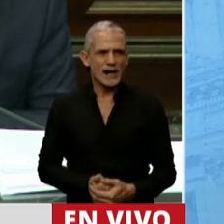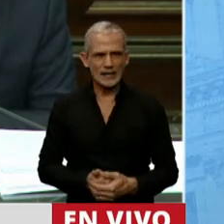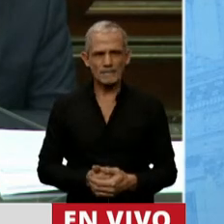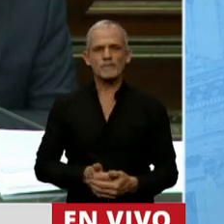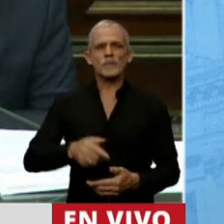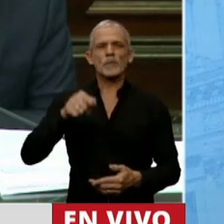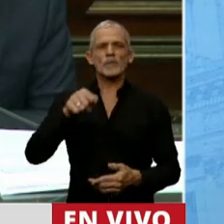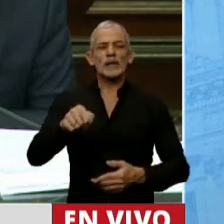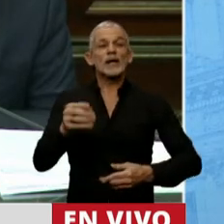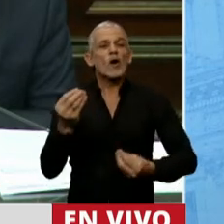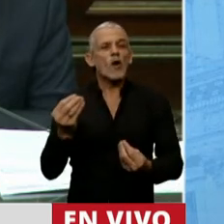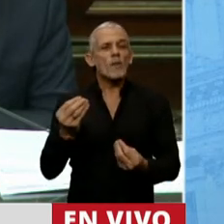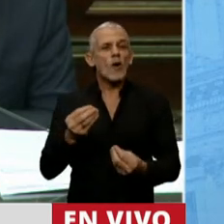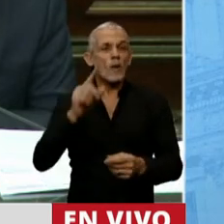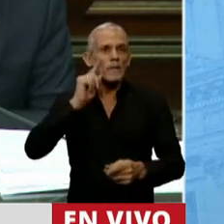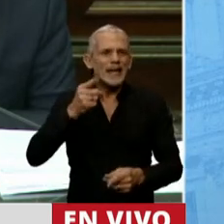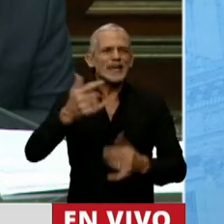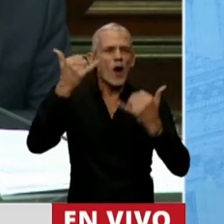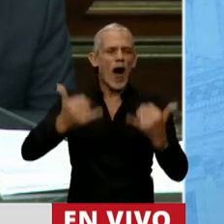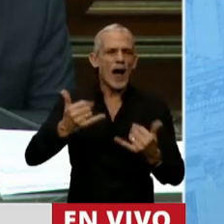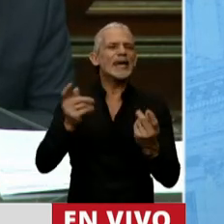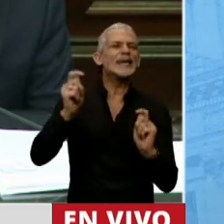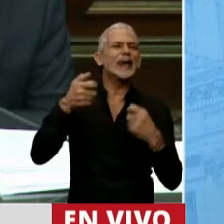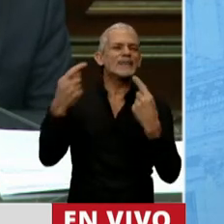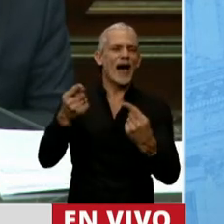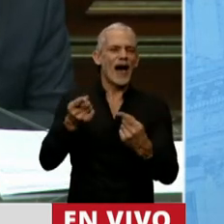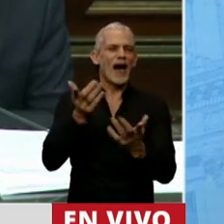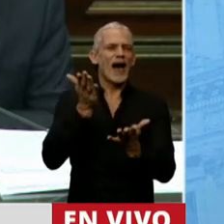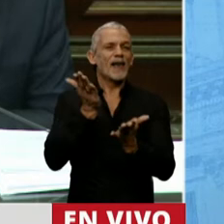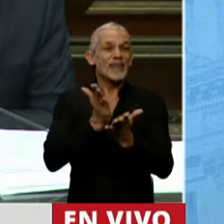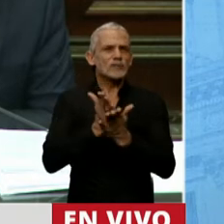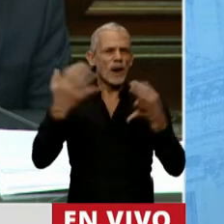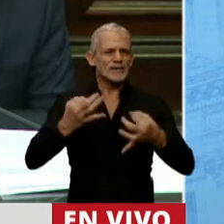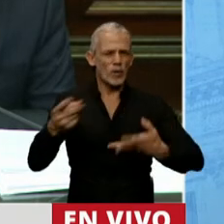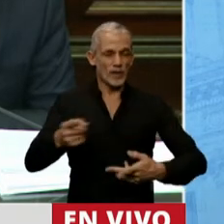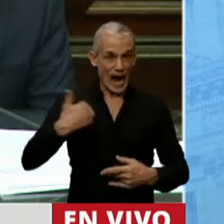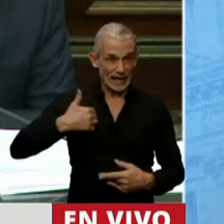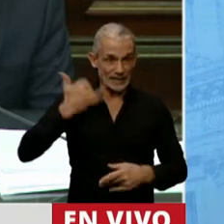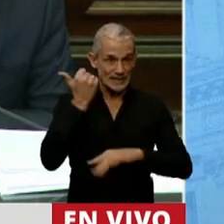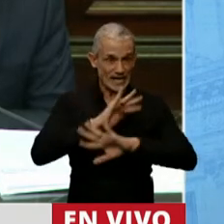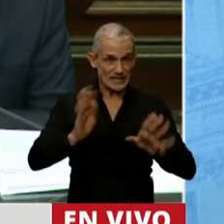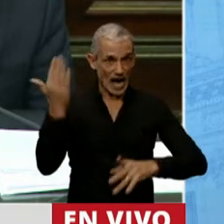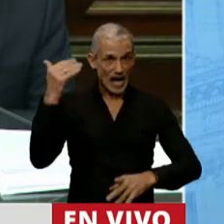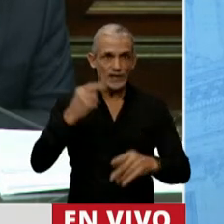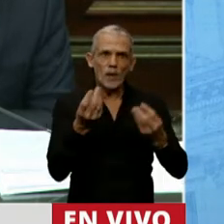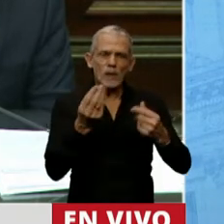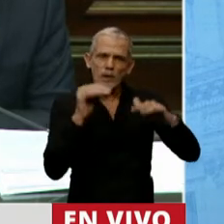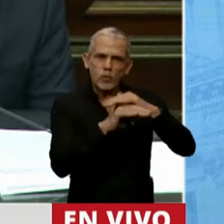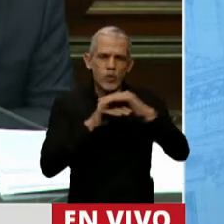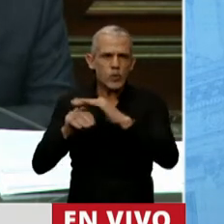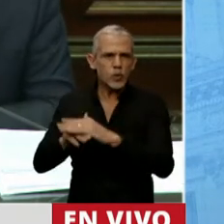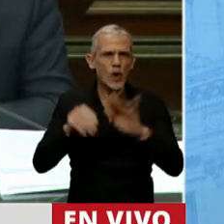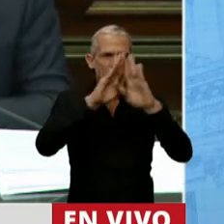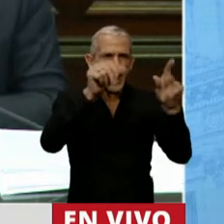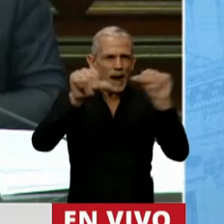los riesgos que asumen y quién garantizará las medidas de seguridad. ¿Argentina ha realizado las reservas en los mencionados laboratorios